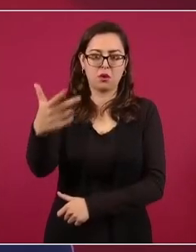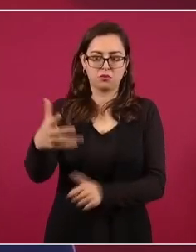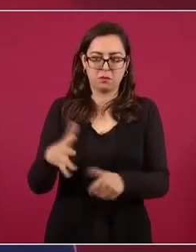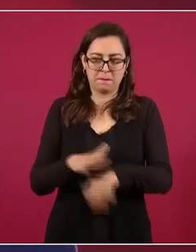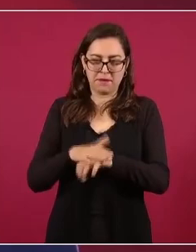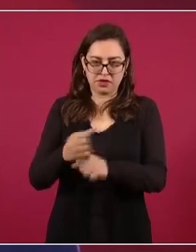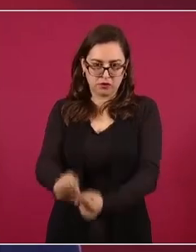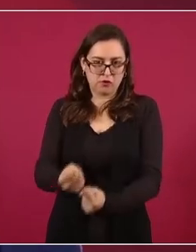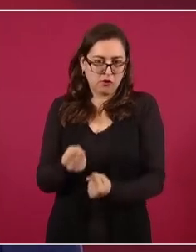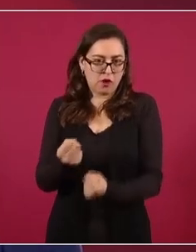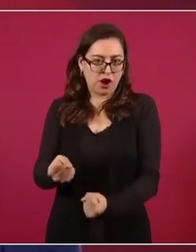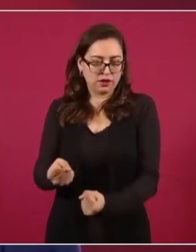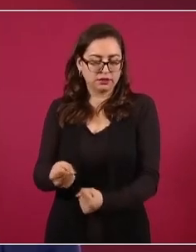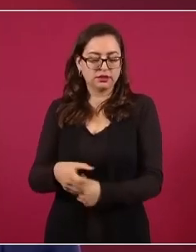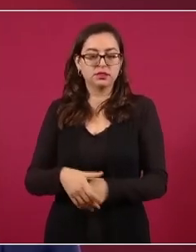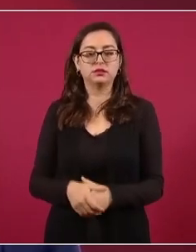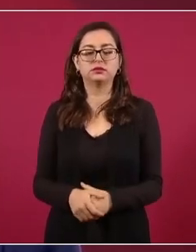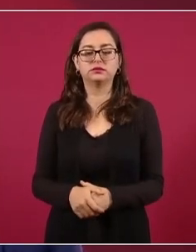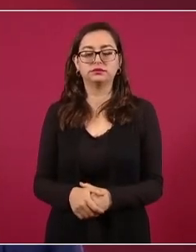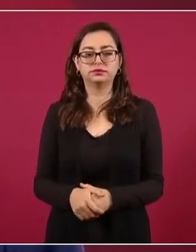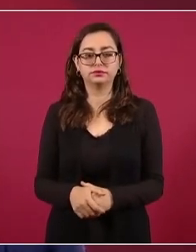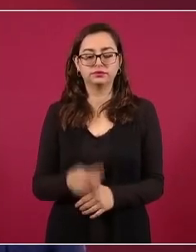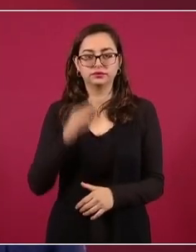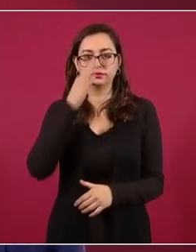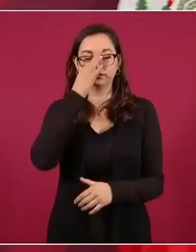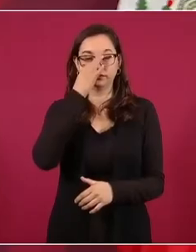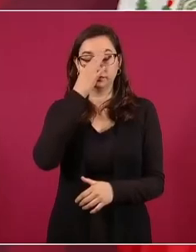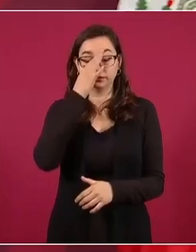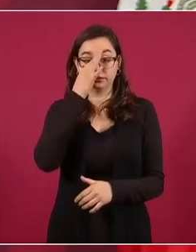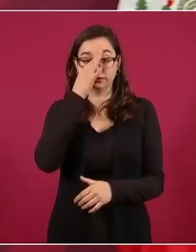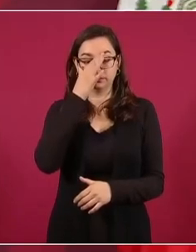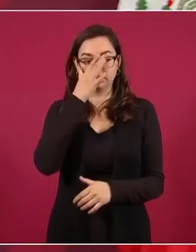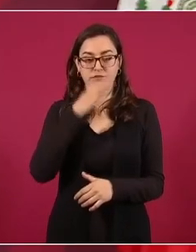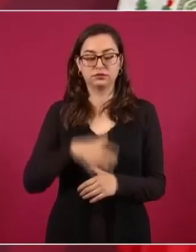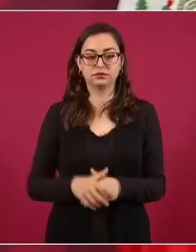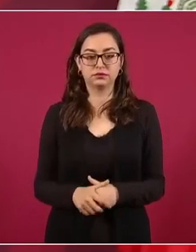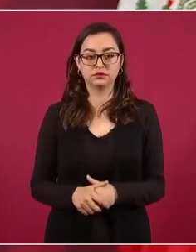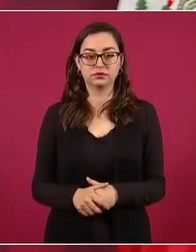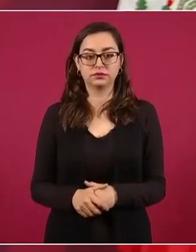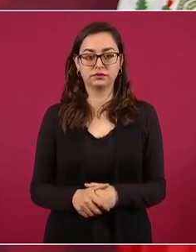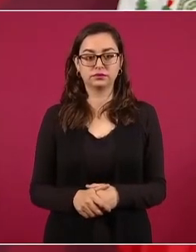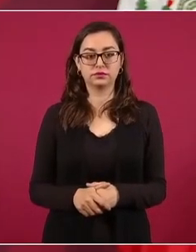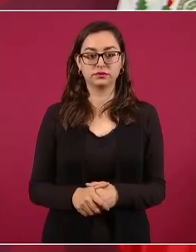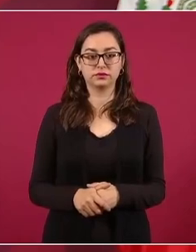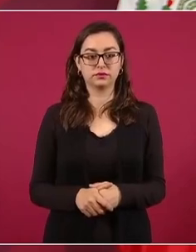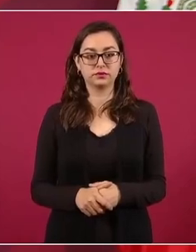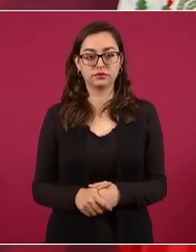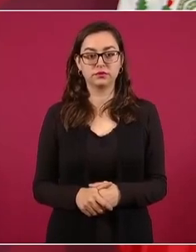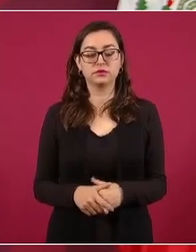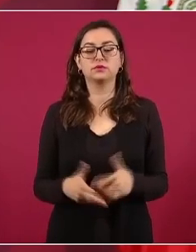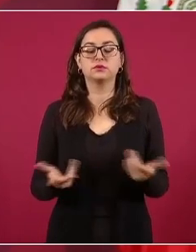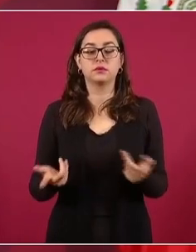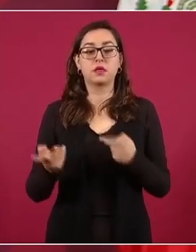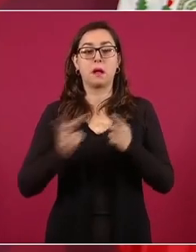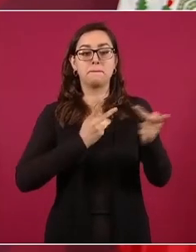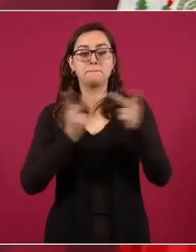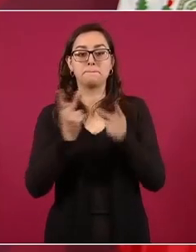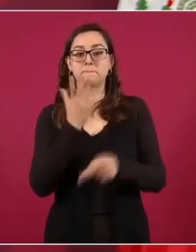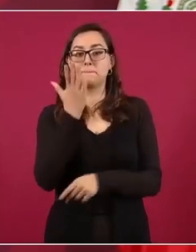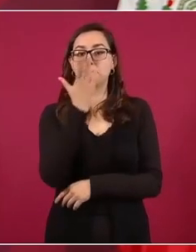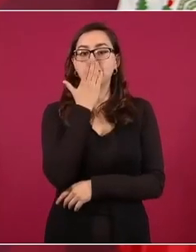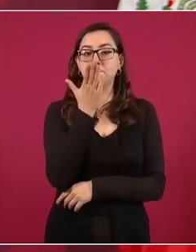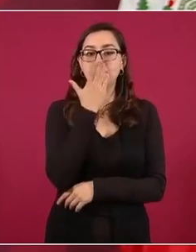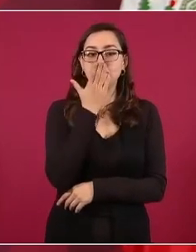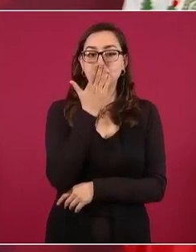la importancia del plan que nosotros llamamos sonora, que